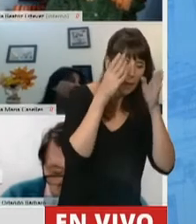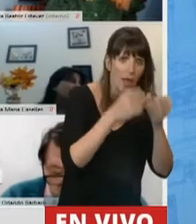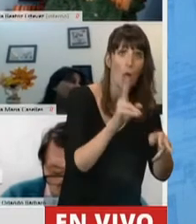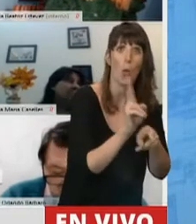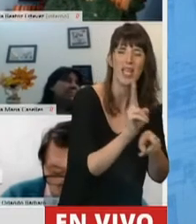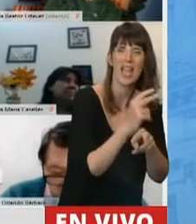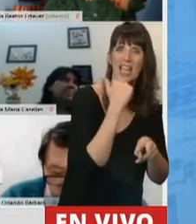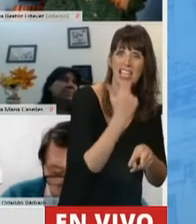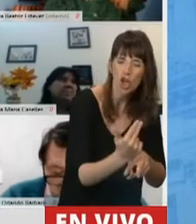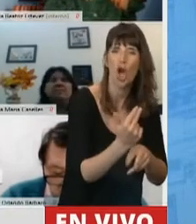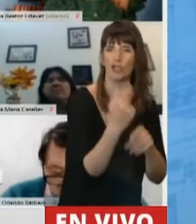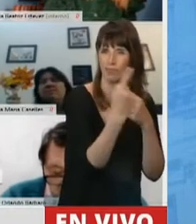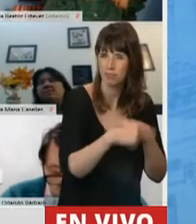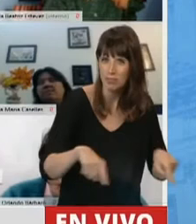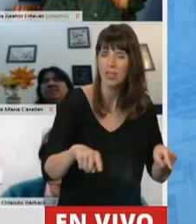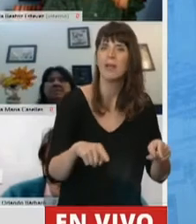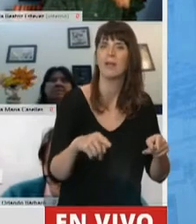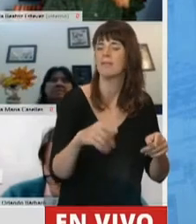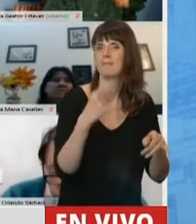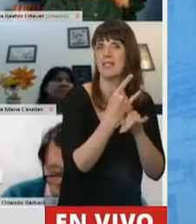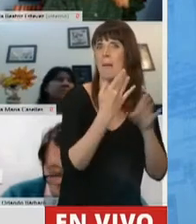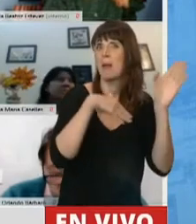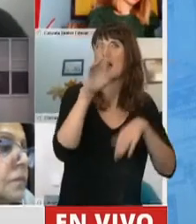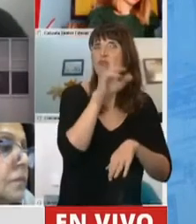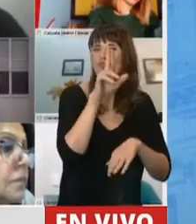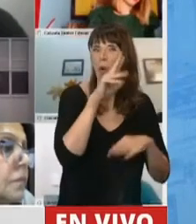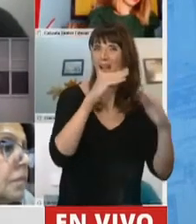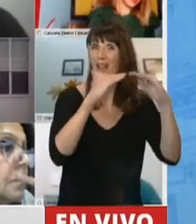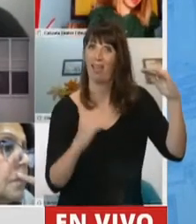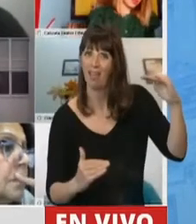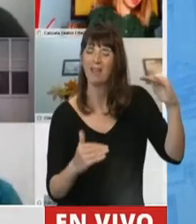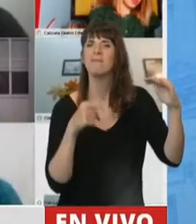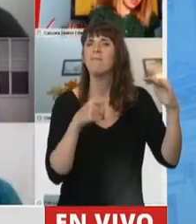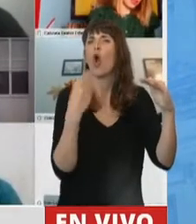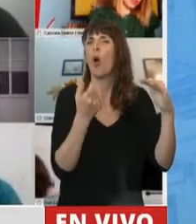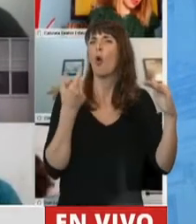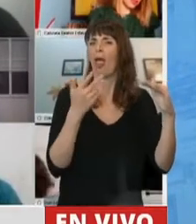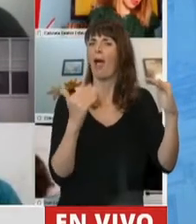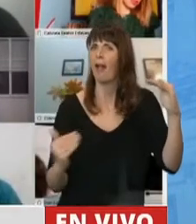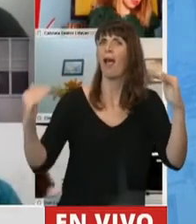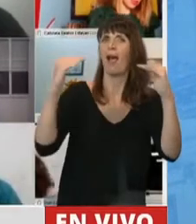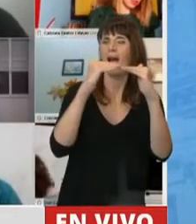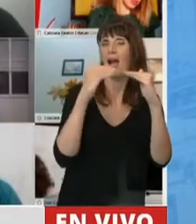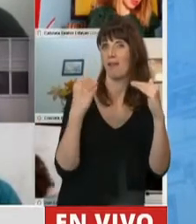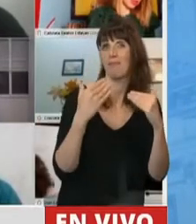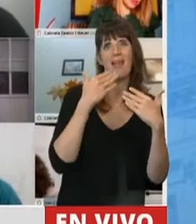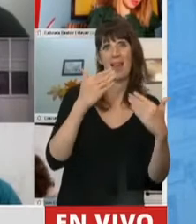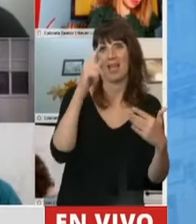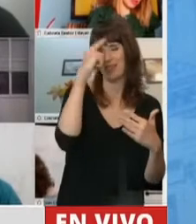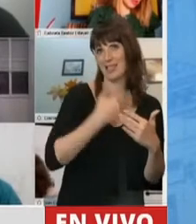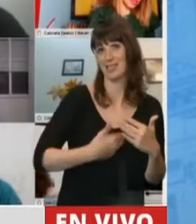brecha de género se resuelva si no es con el sostén del Estado? Estos días veíamos